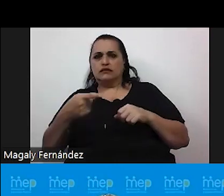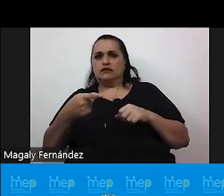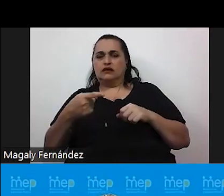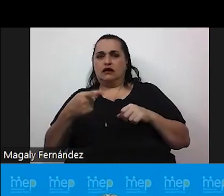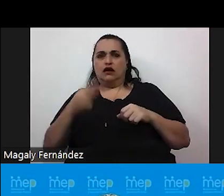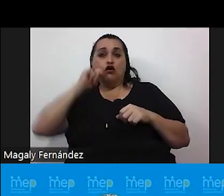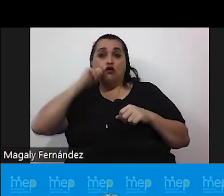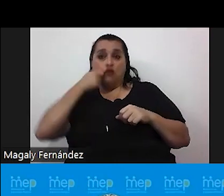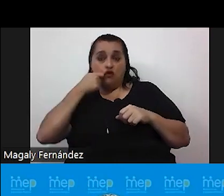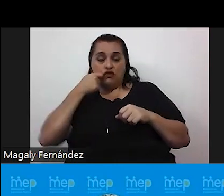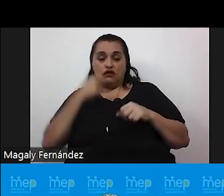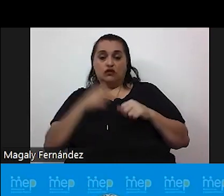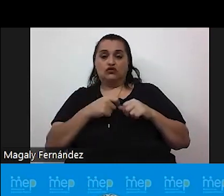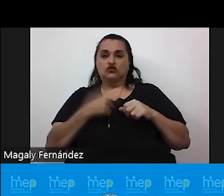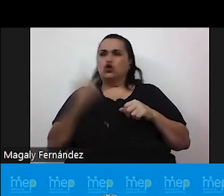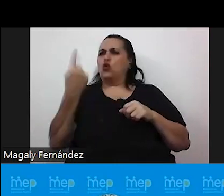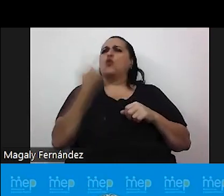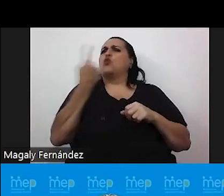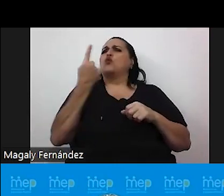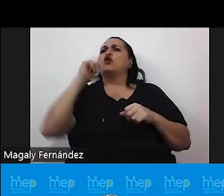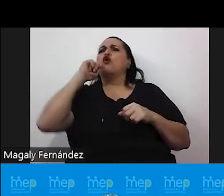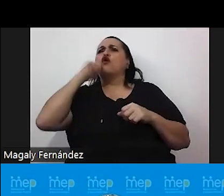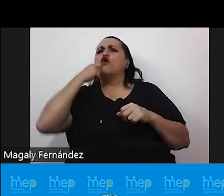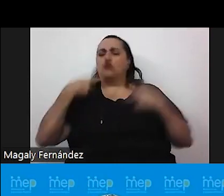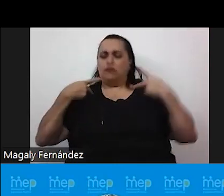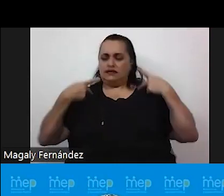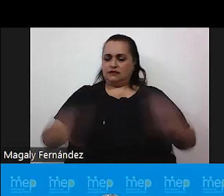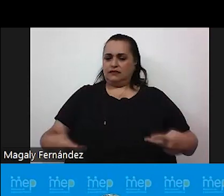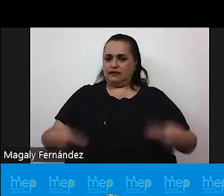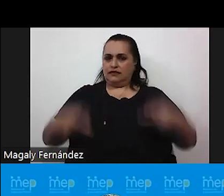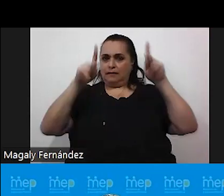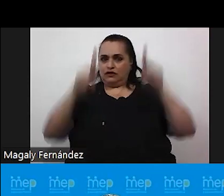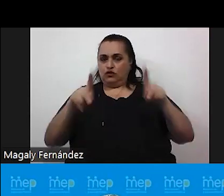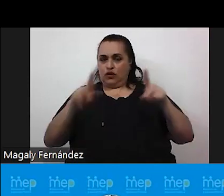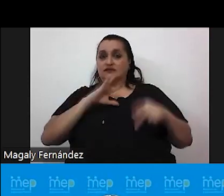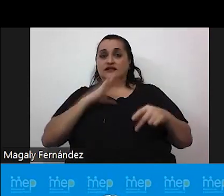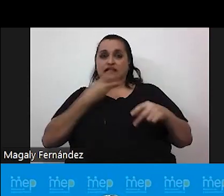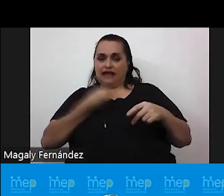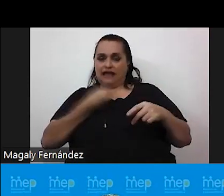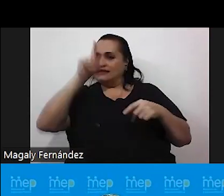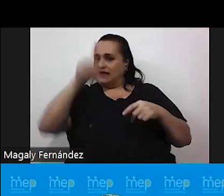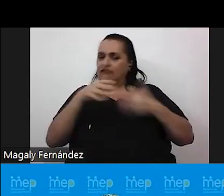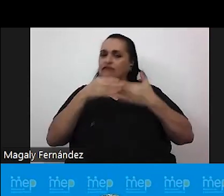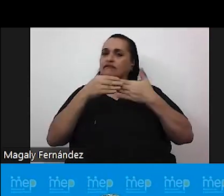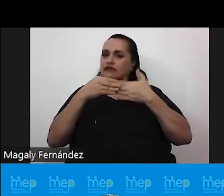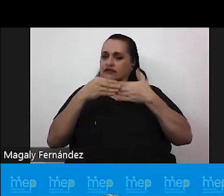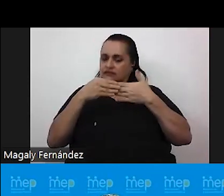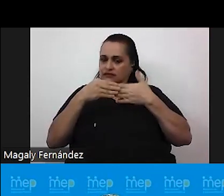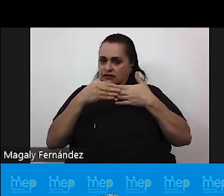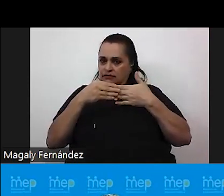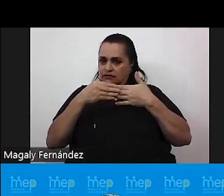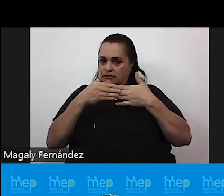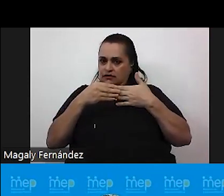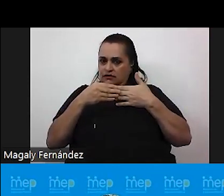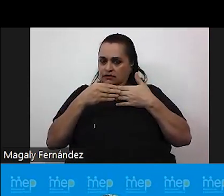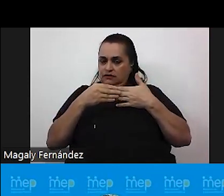códigos ¿verdad? un único código de vestimenta para las personas trans aquí tenemos que ser flexibles y no